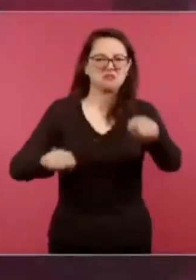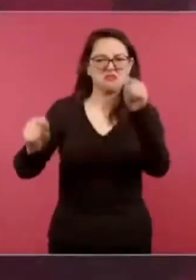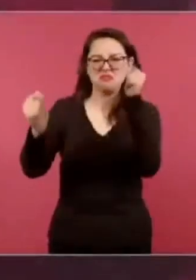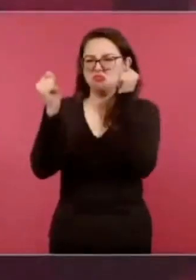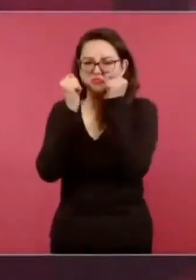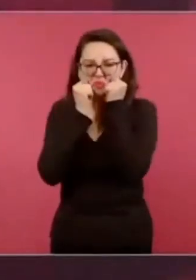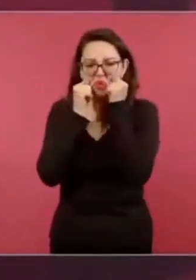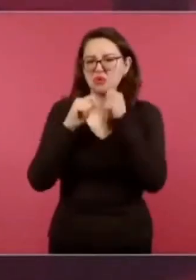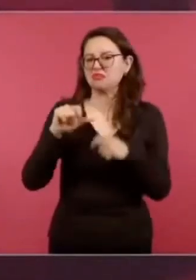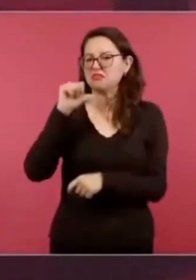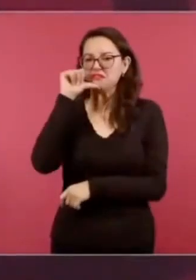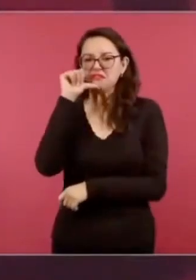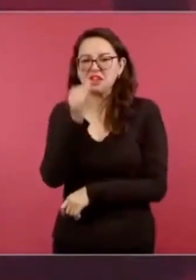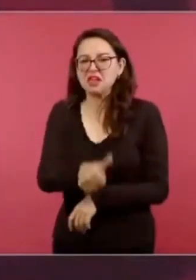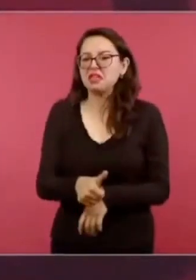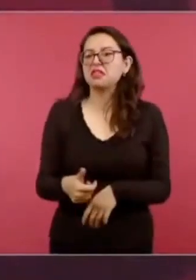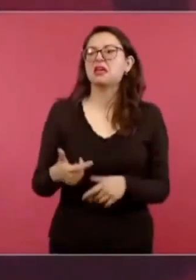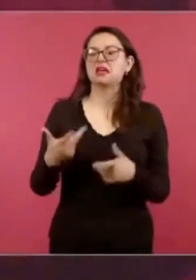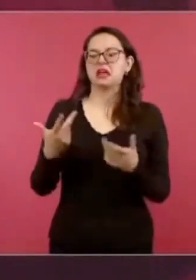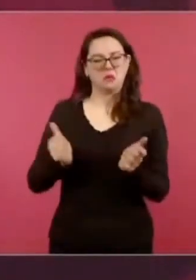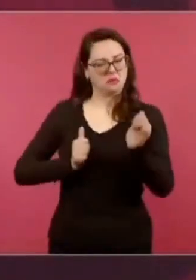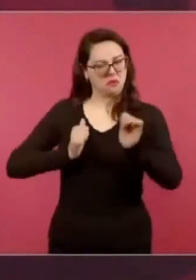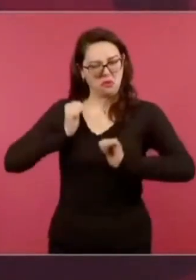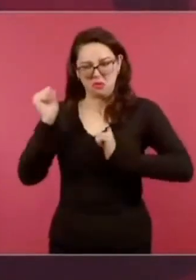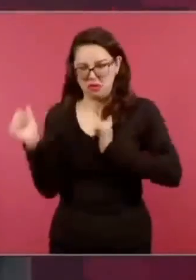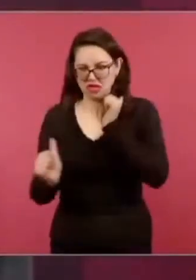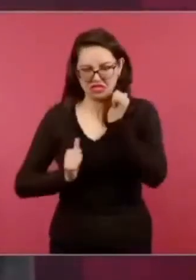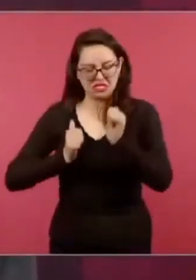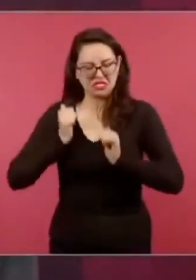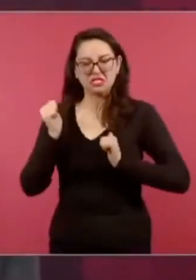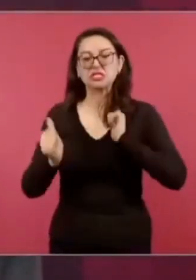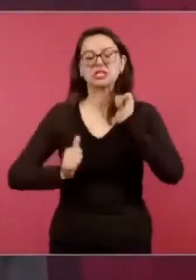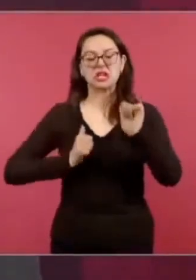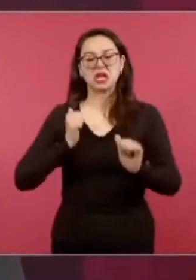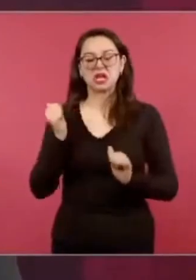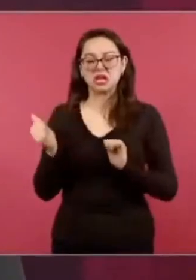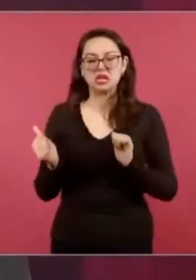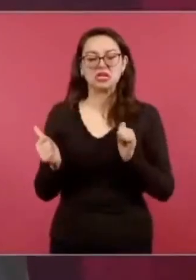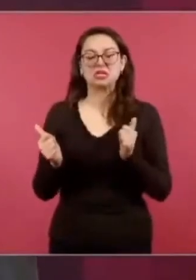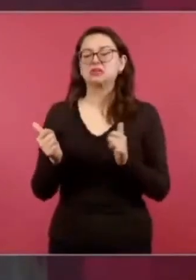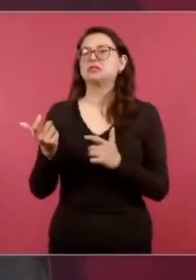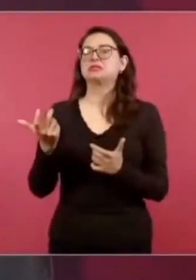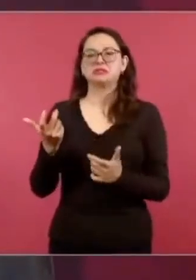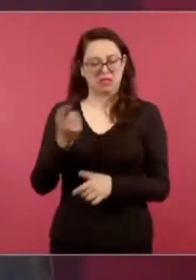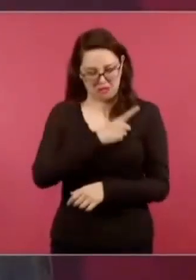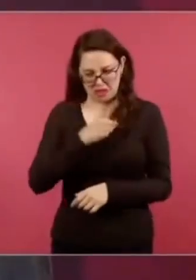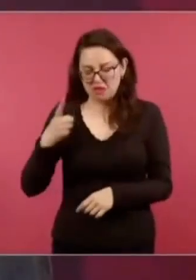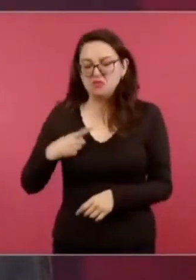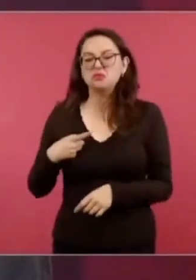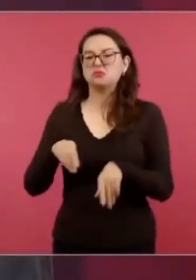y hay que traficar con el dolor de la gente y hay que mentir.